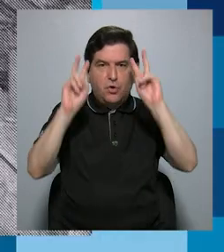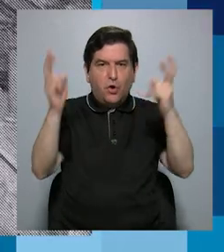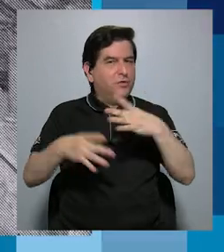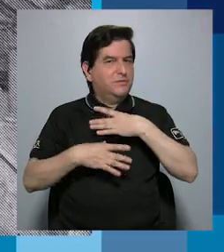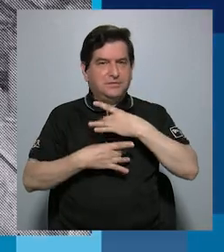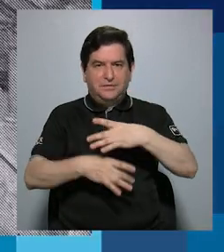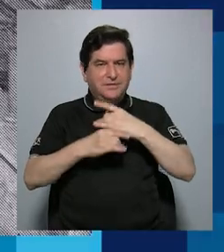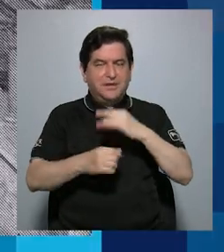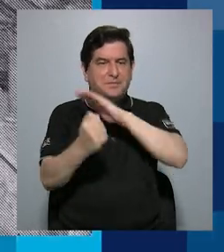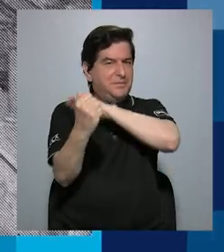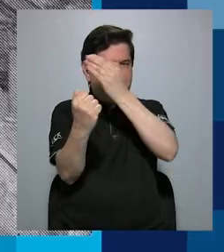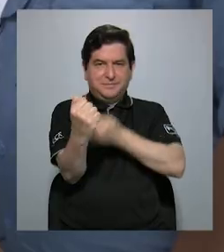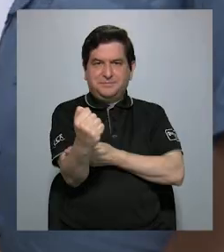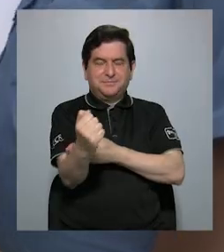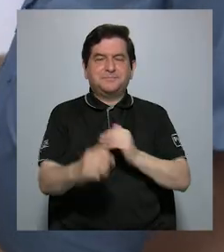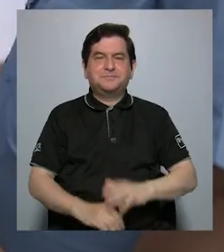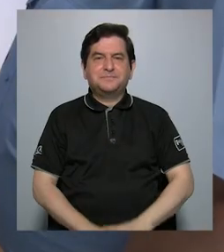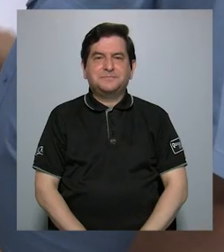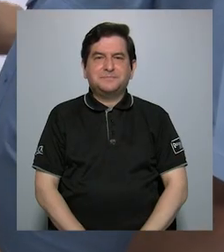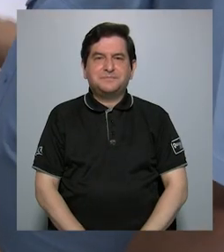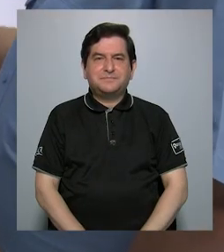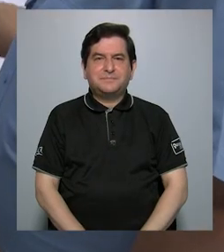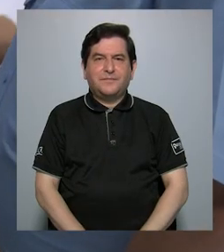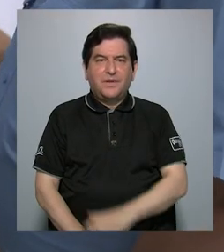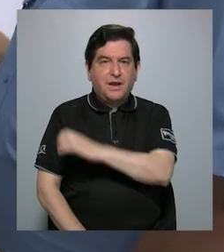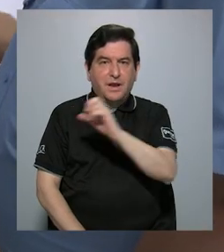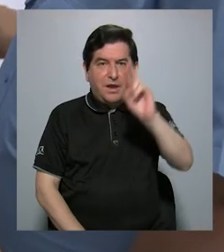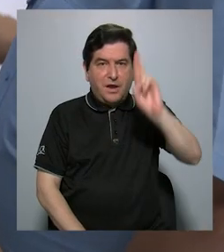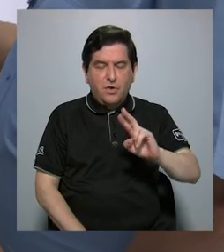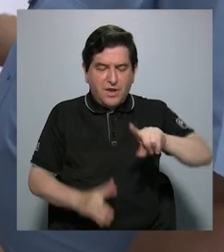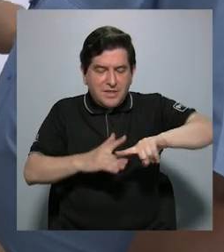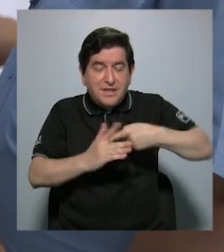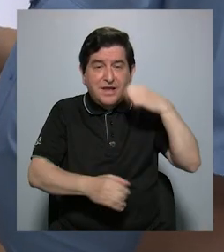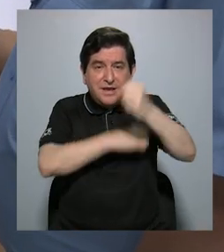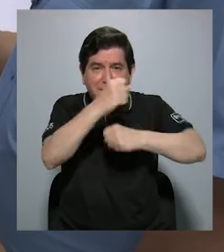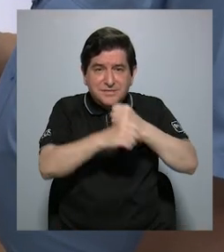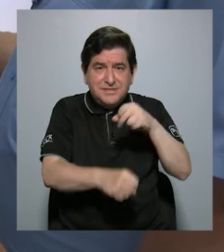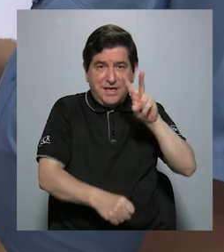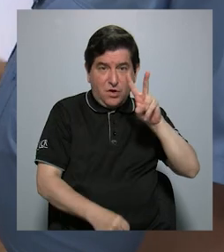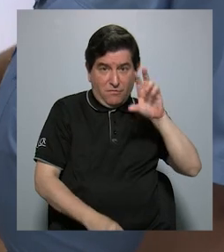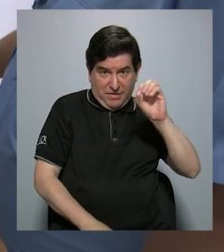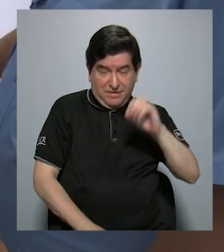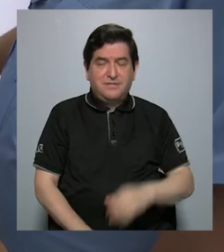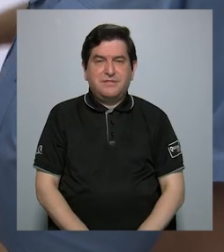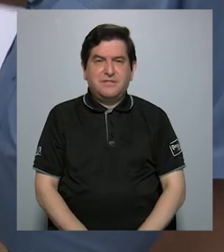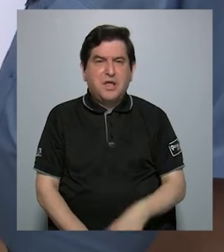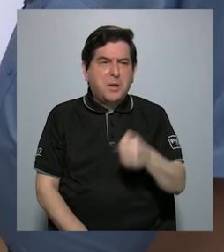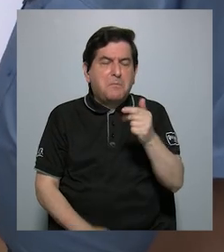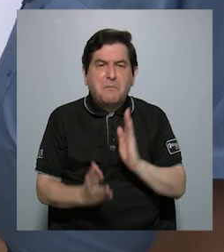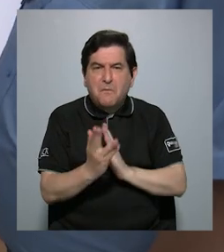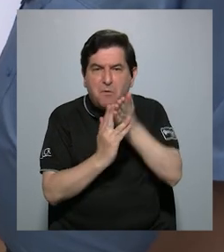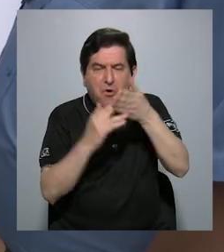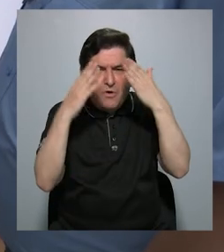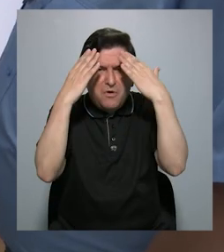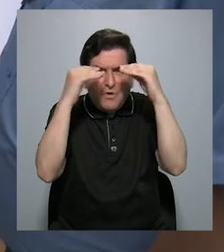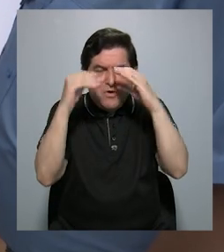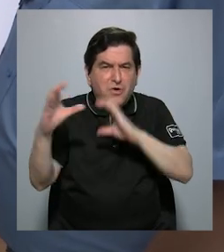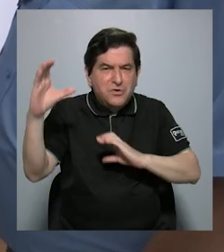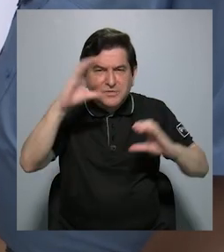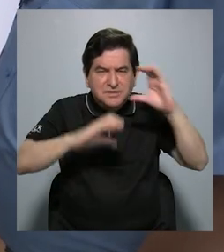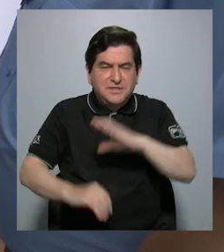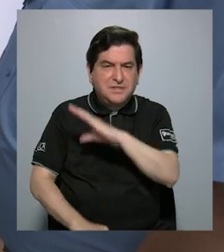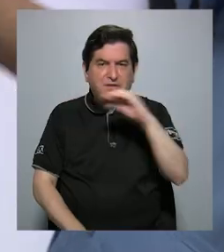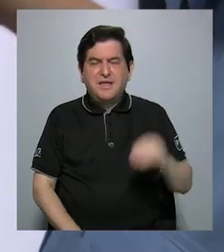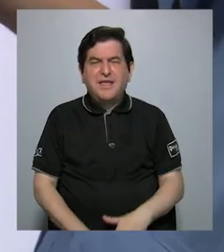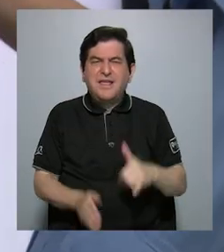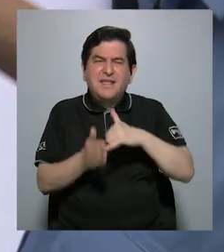interese al poder. En la Costa Rica de principios del siglo XX, el poco acceso a la información científica